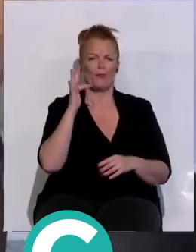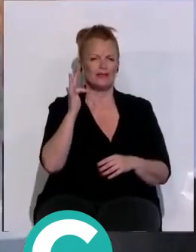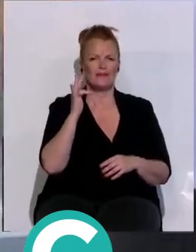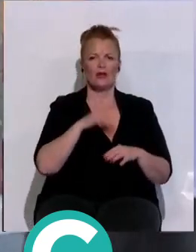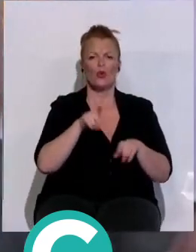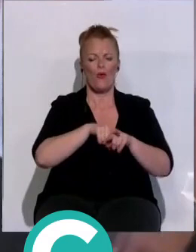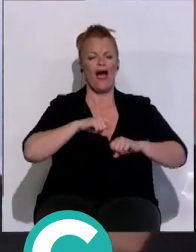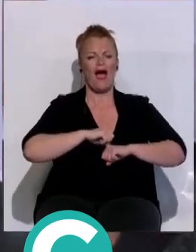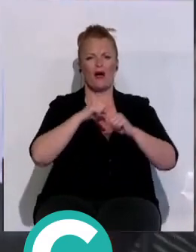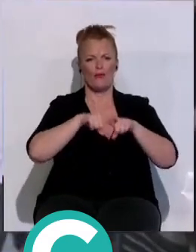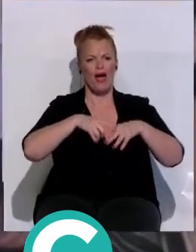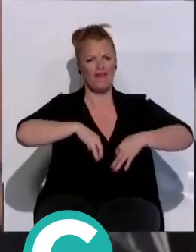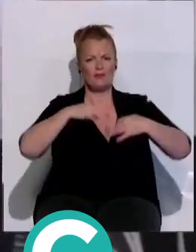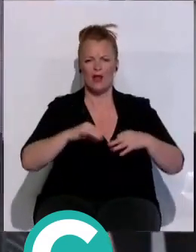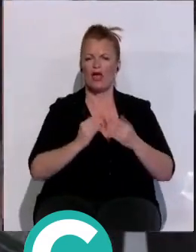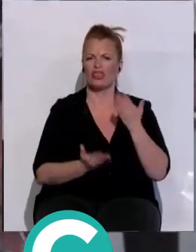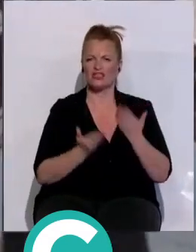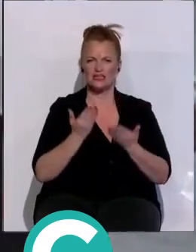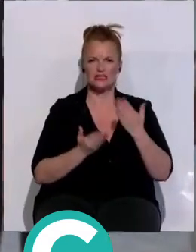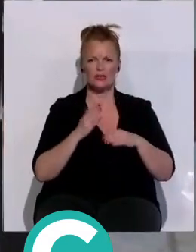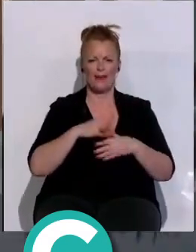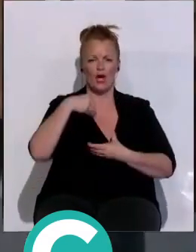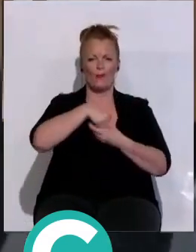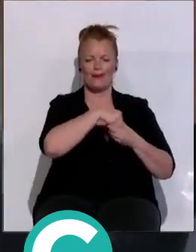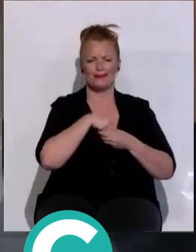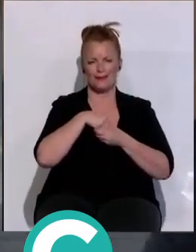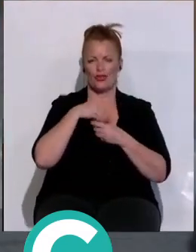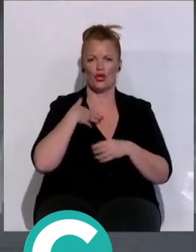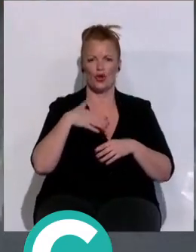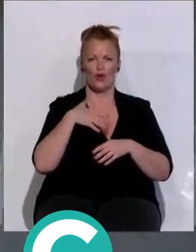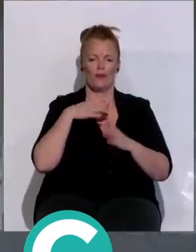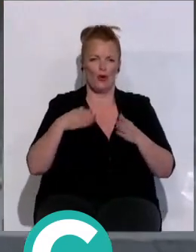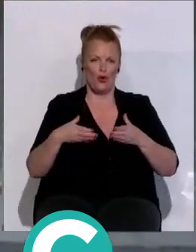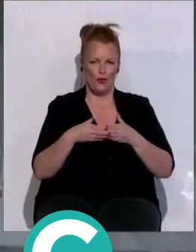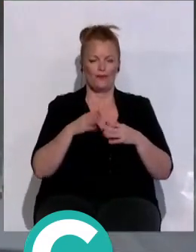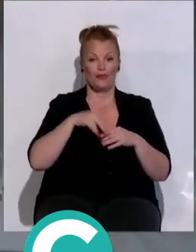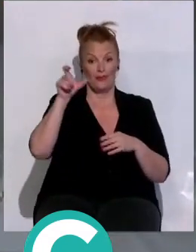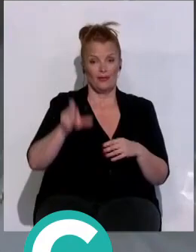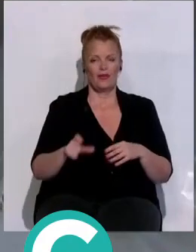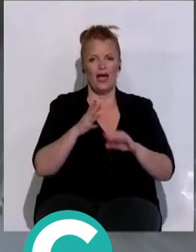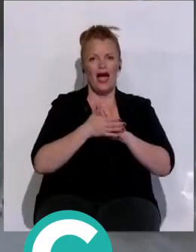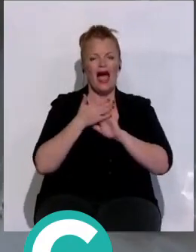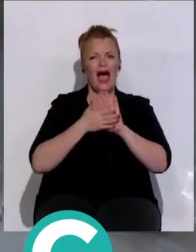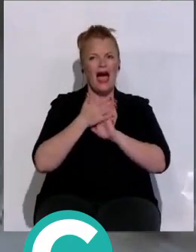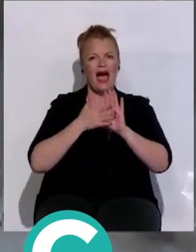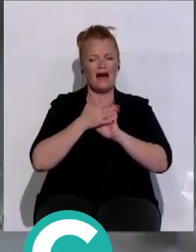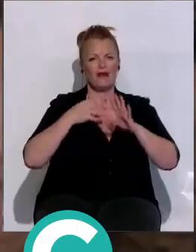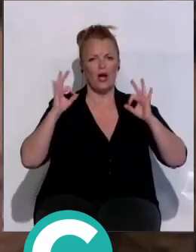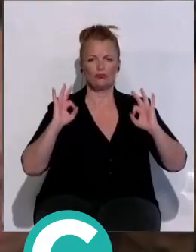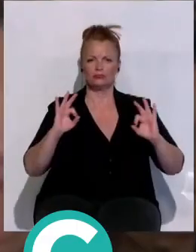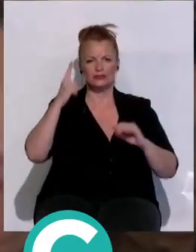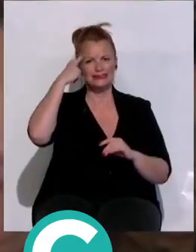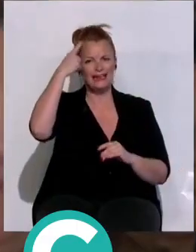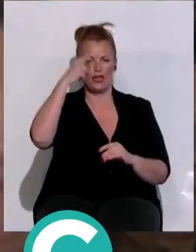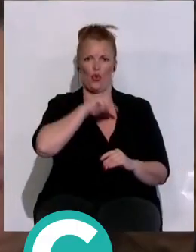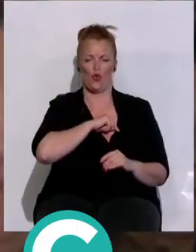afirmado que serán decisivos en la composición del gobierno de la ciudad. Sánchez habla de moderación y sentido común. Nosotros sabemos que